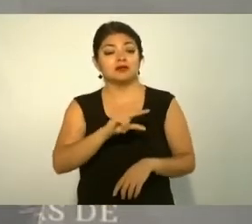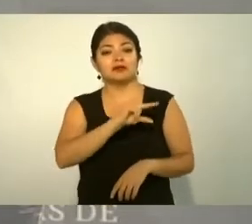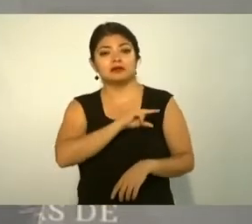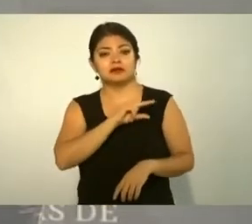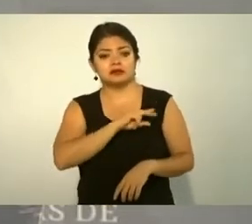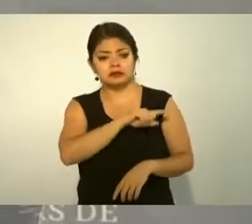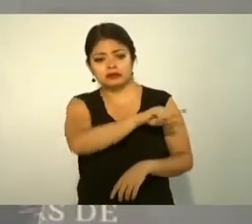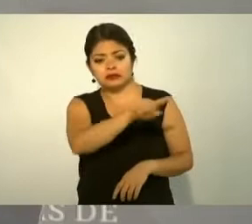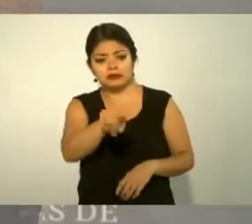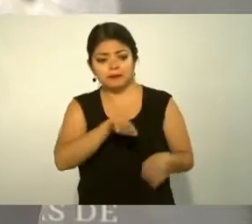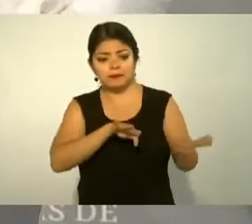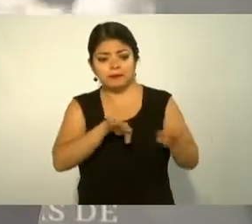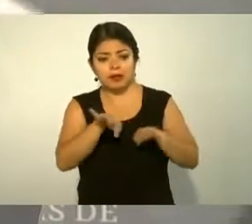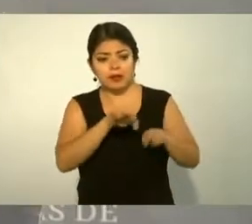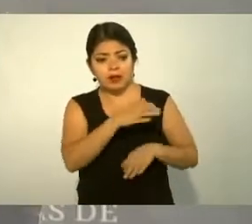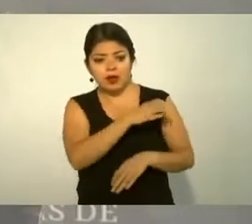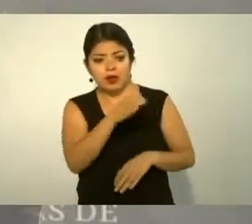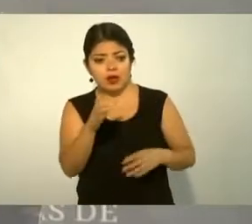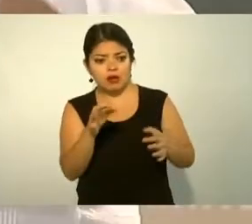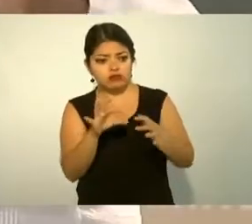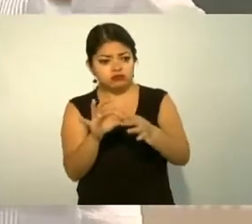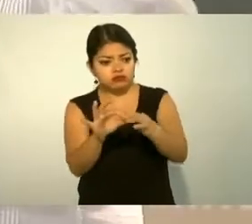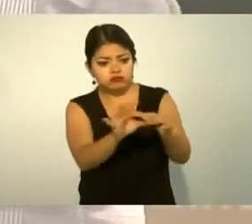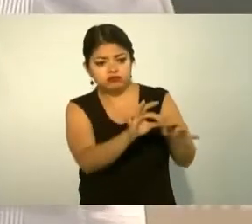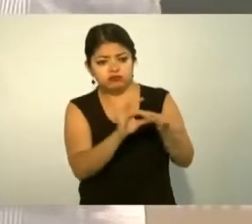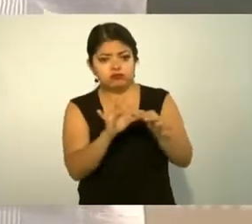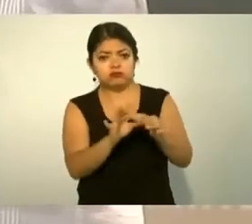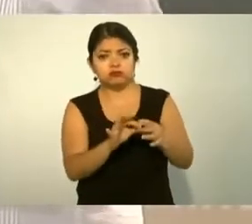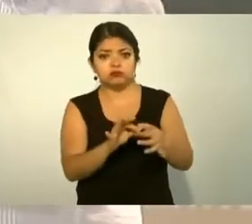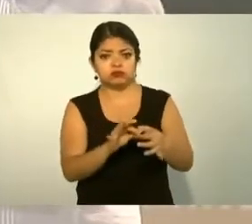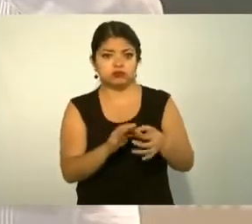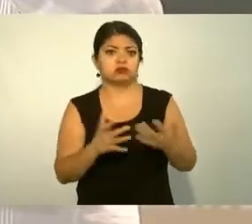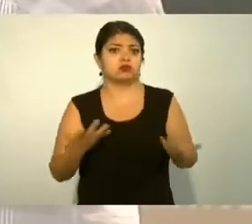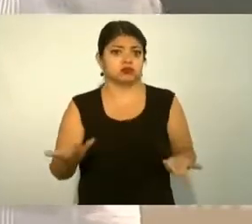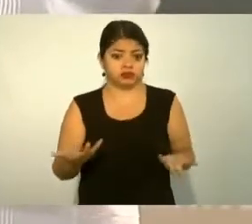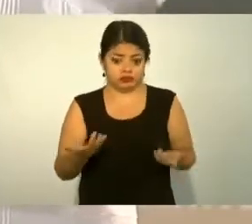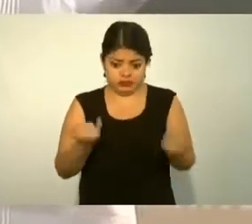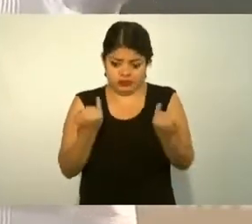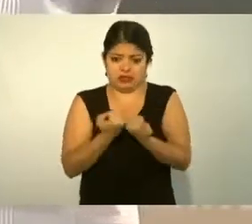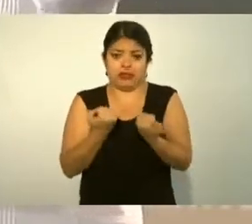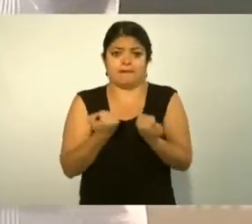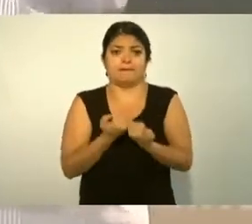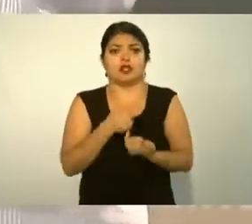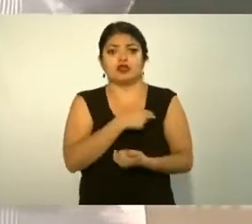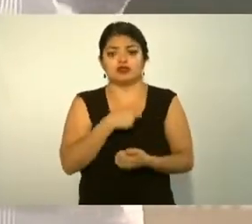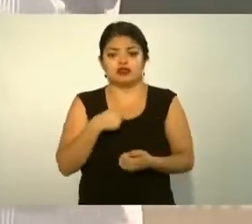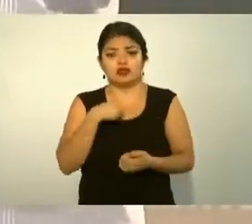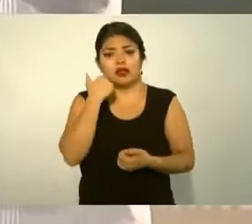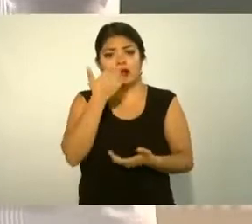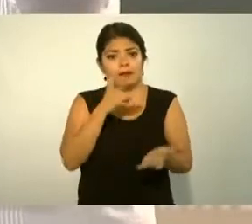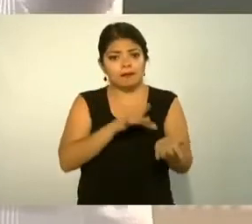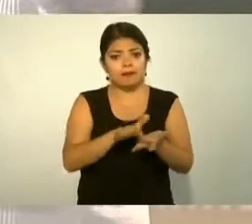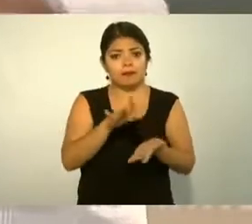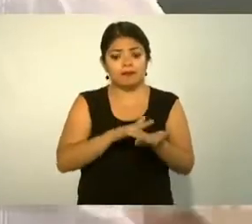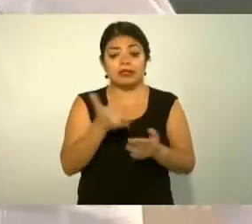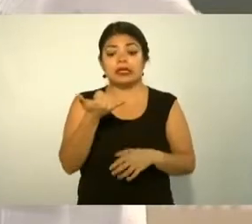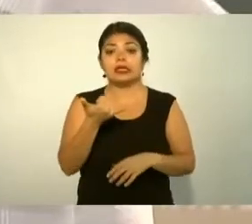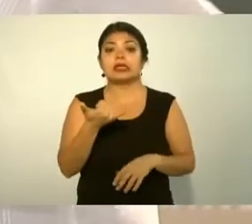campesinos entonces además de eso qué apoyo vamos a dar adicional